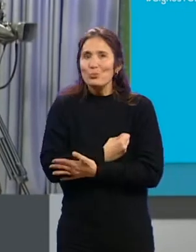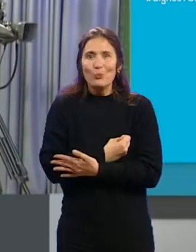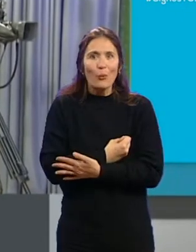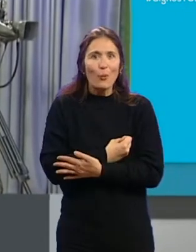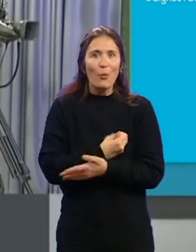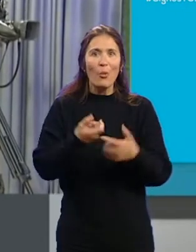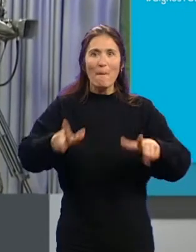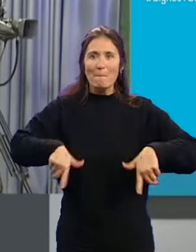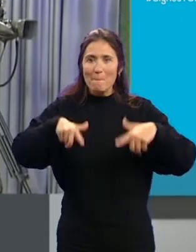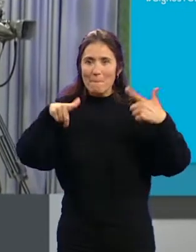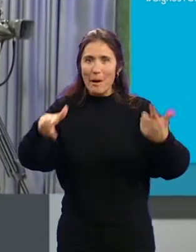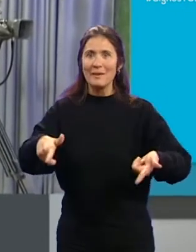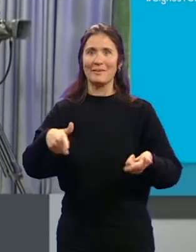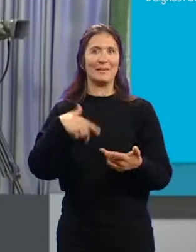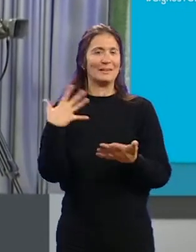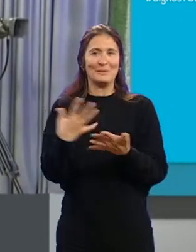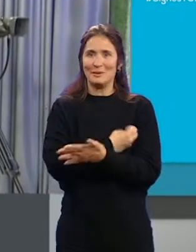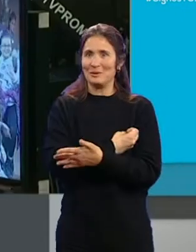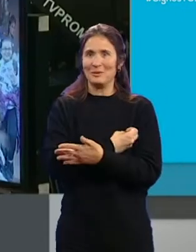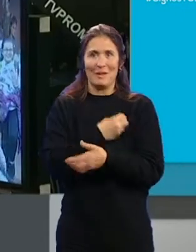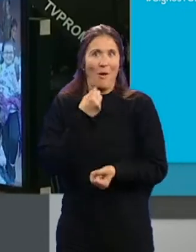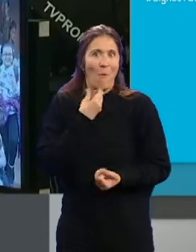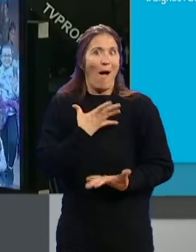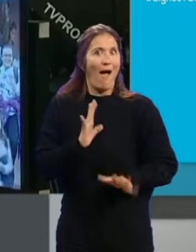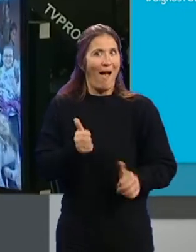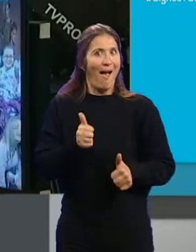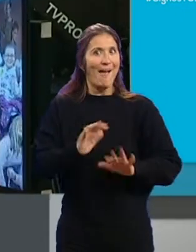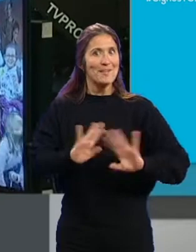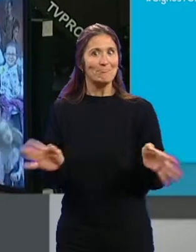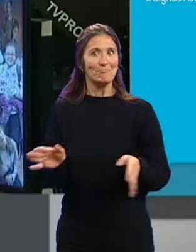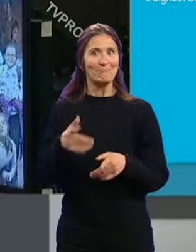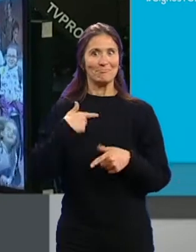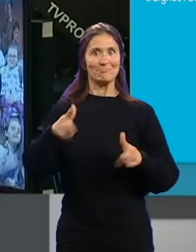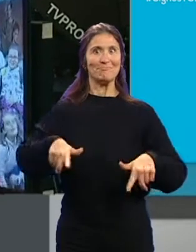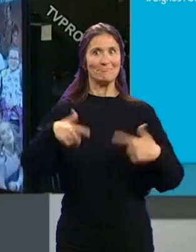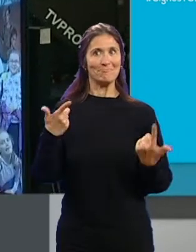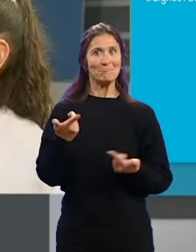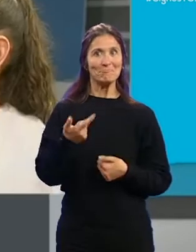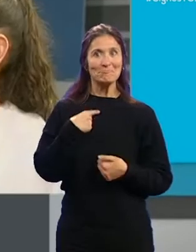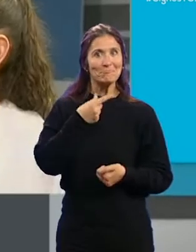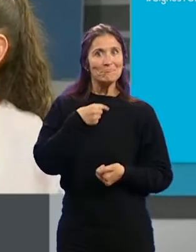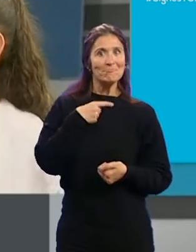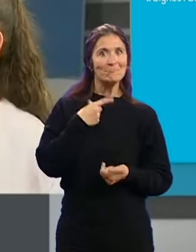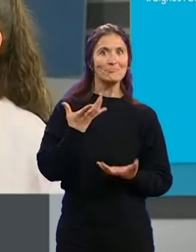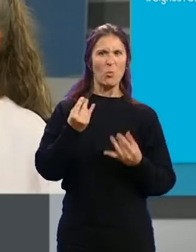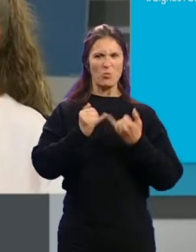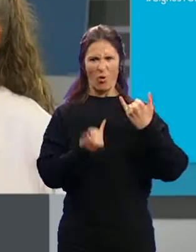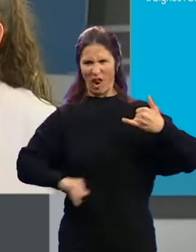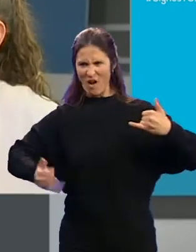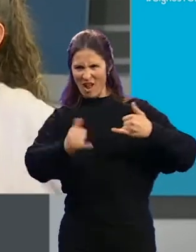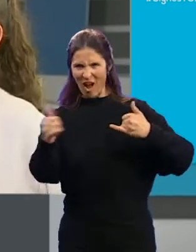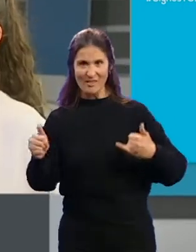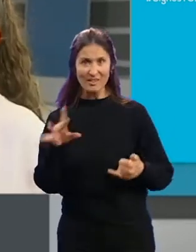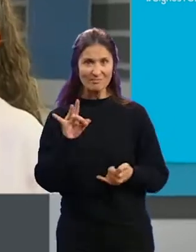El plató está guay. El plató que me ha gustado mucho verlo. Mucho cable por el suelo, ¿verdad?